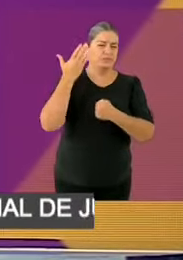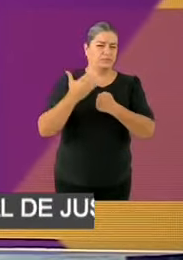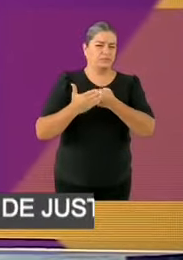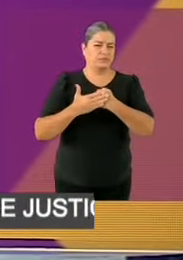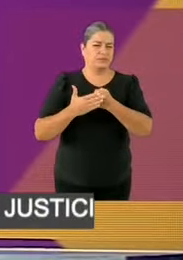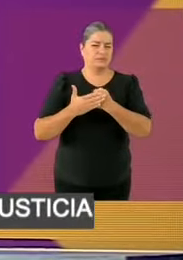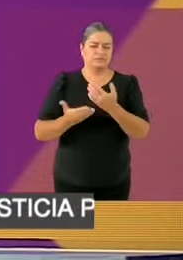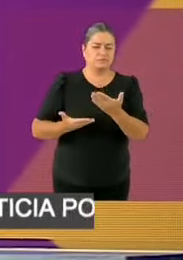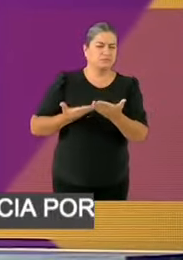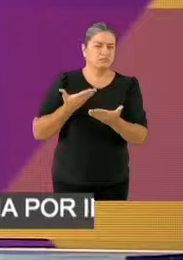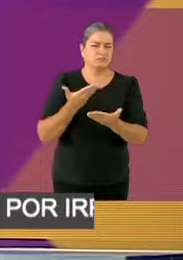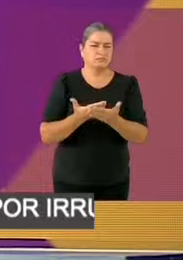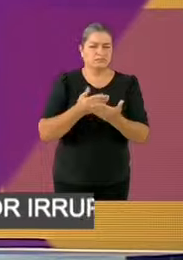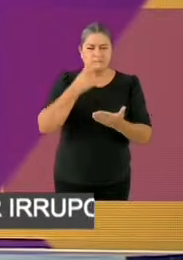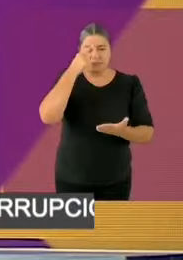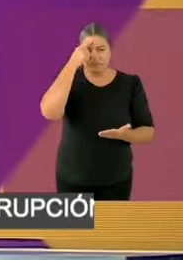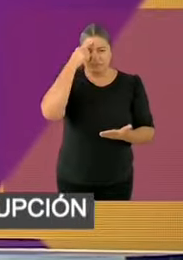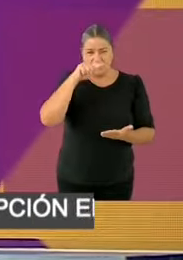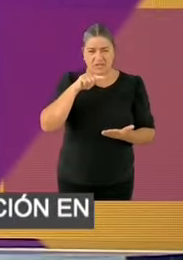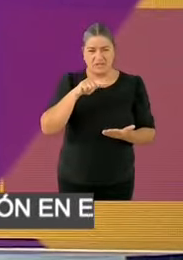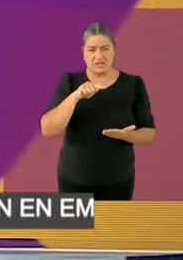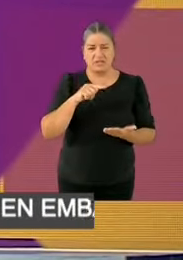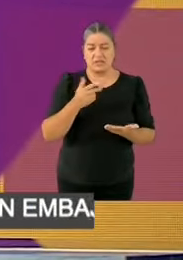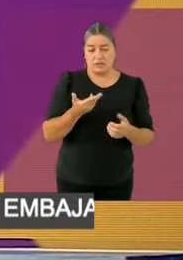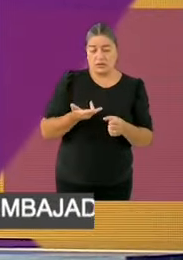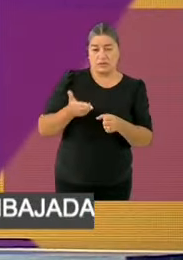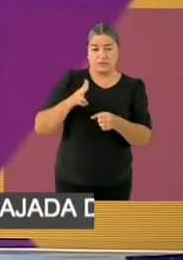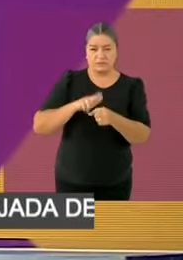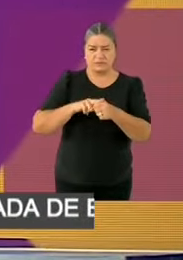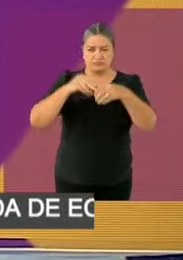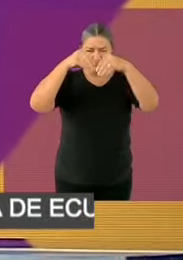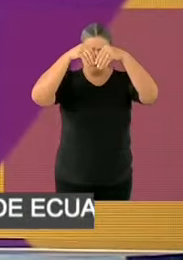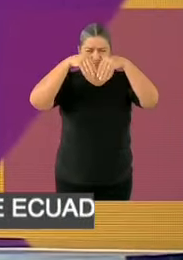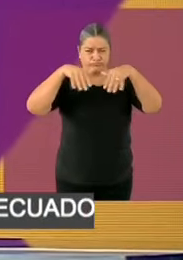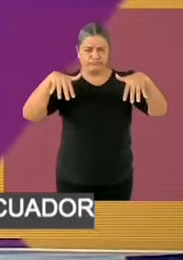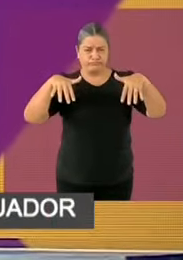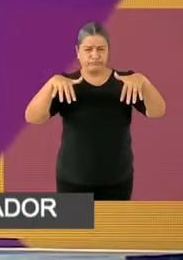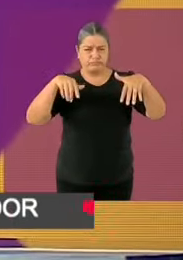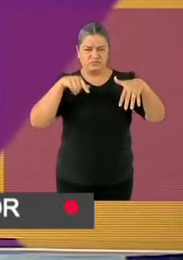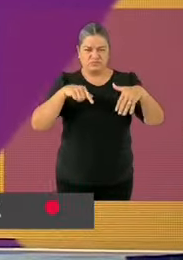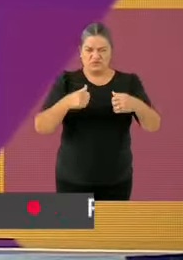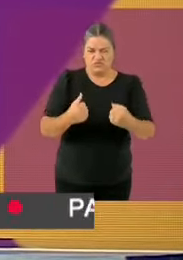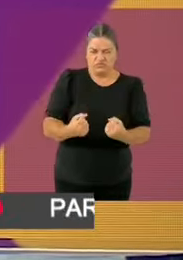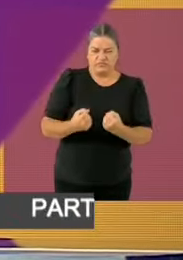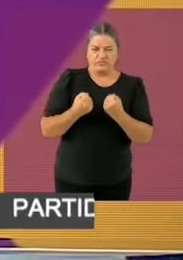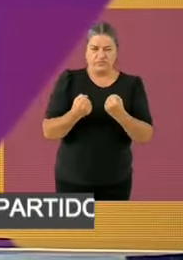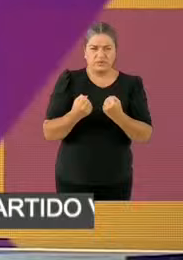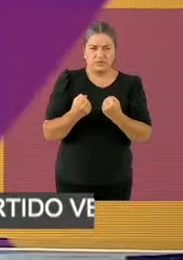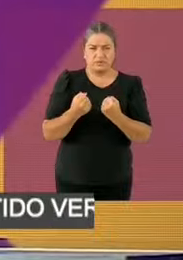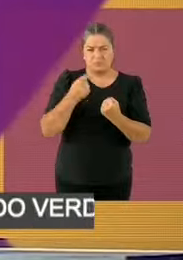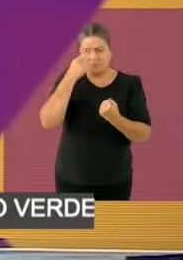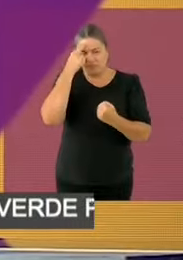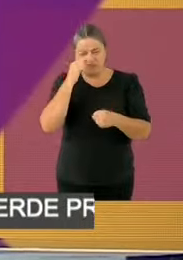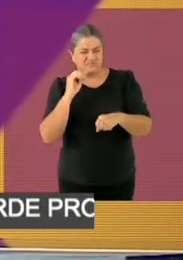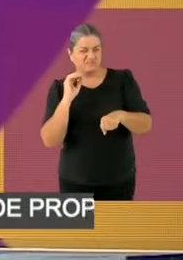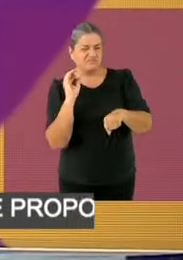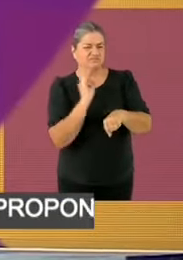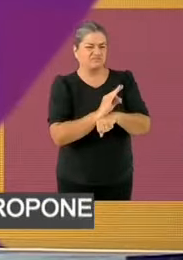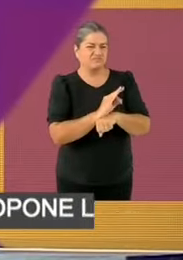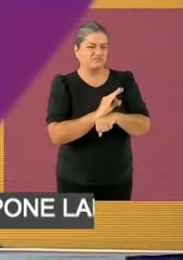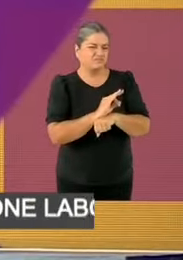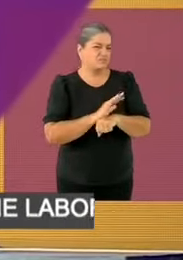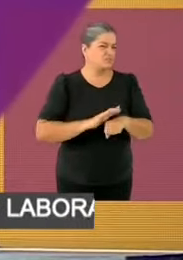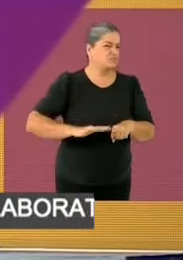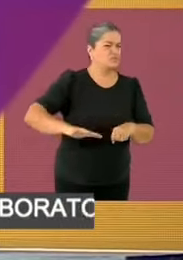salud nacional y asegurar el acceso equitativo a servicios de salud para todos los mexicanos? ¿Y cómo